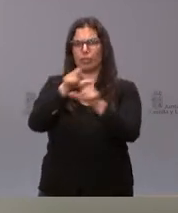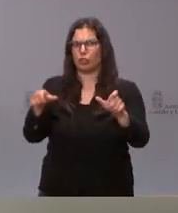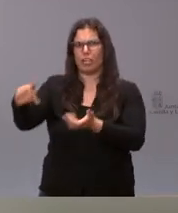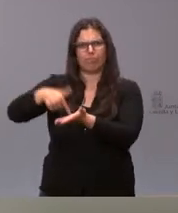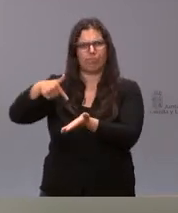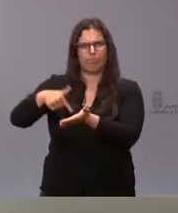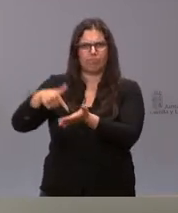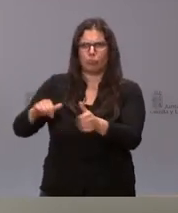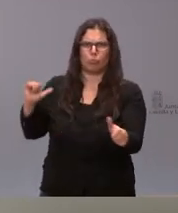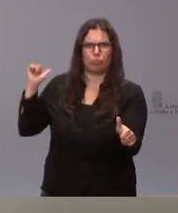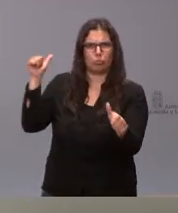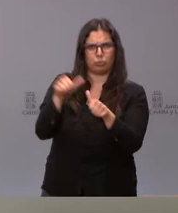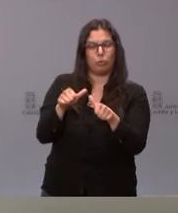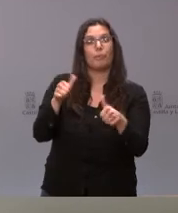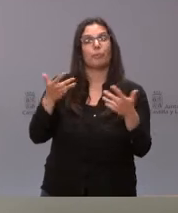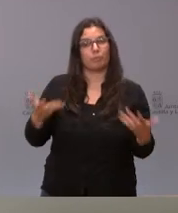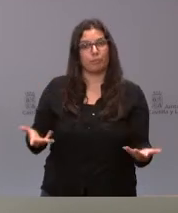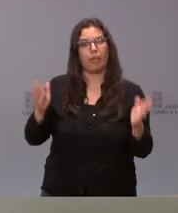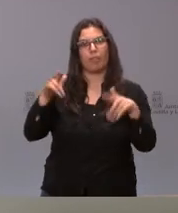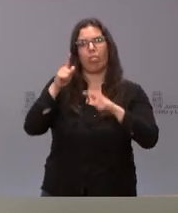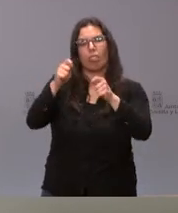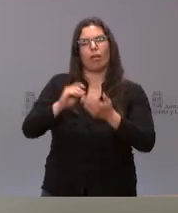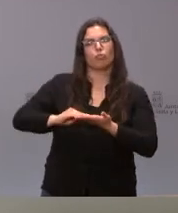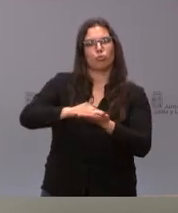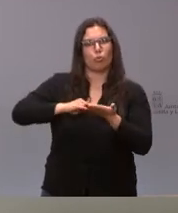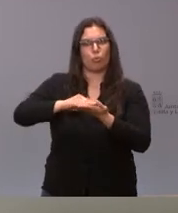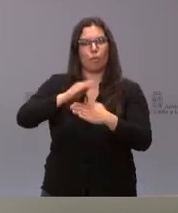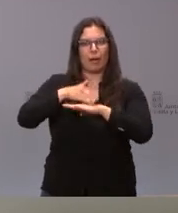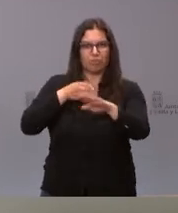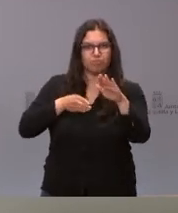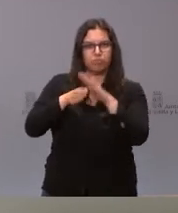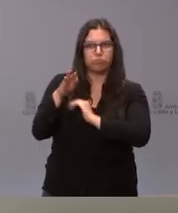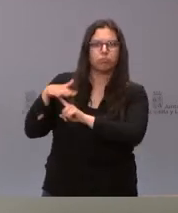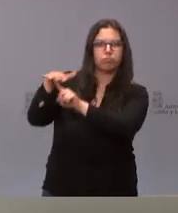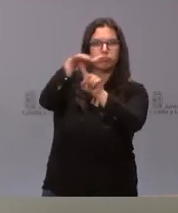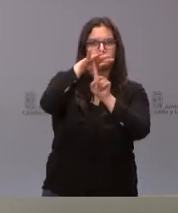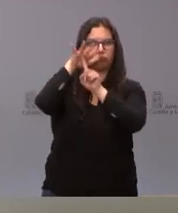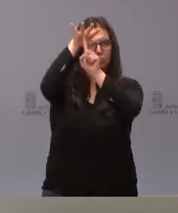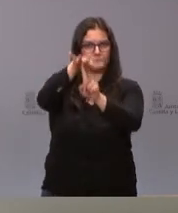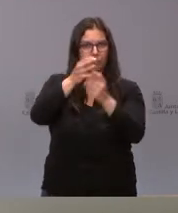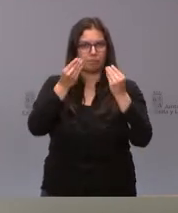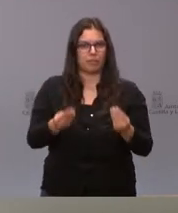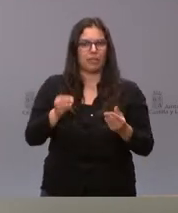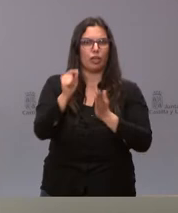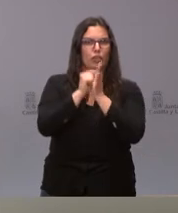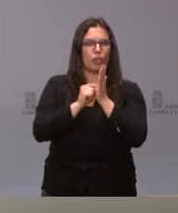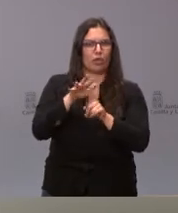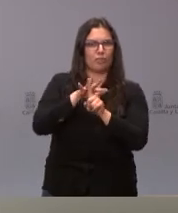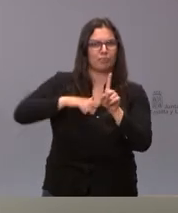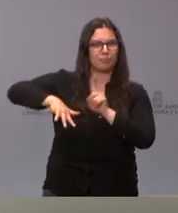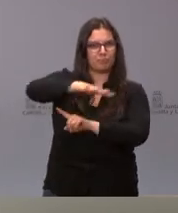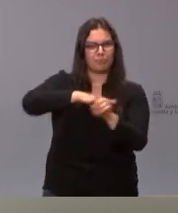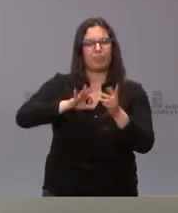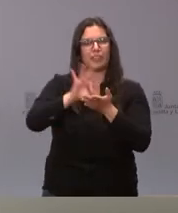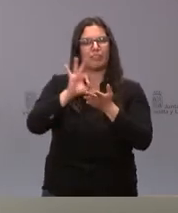abulense y que con esto se da solución al acceso a ese helipuerto y a la mejora de las condiciones de prestación de los